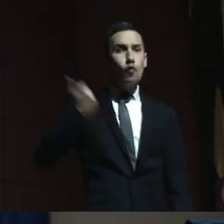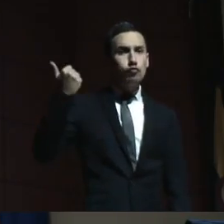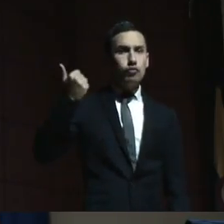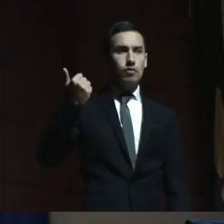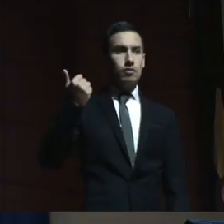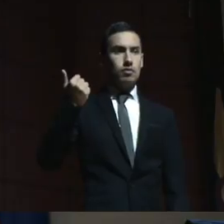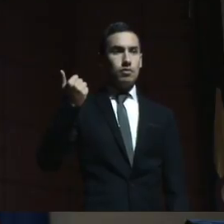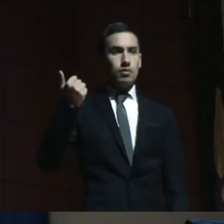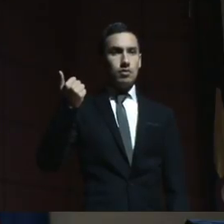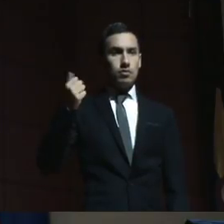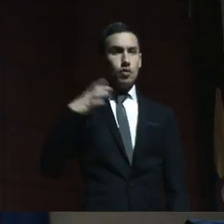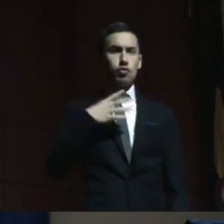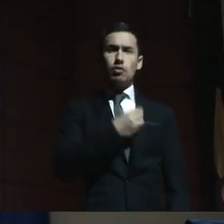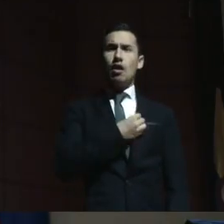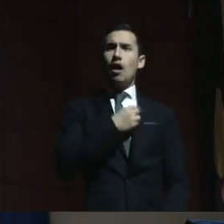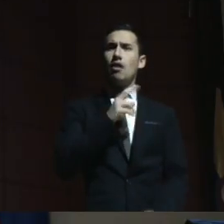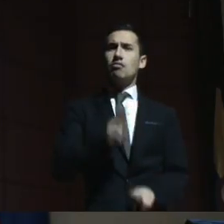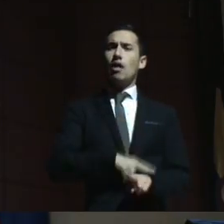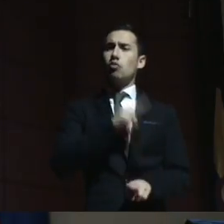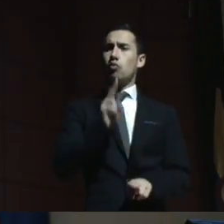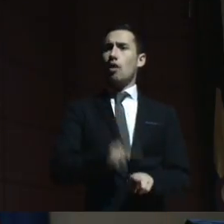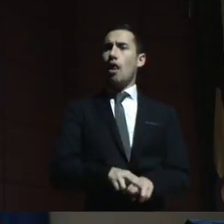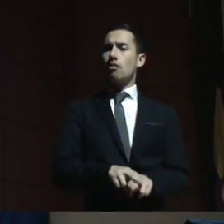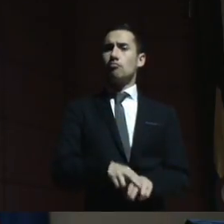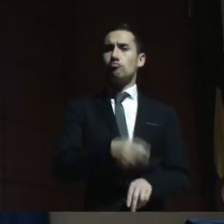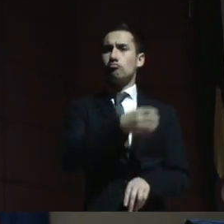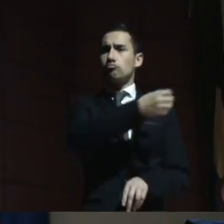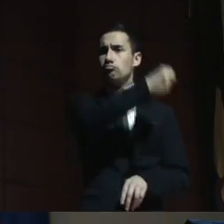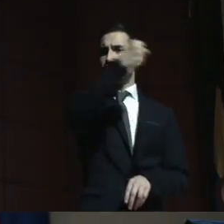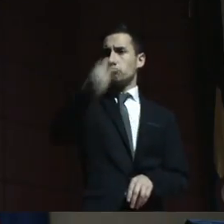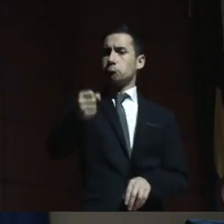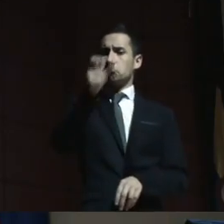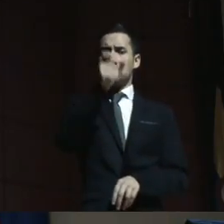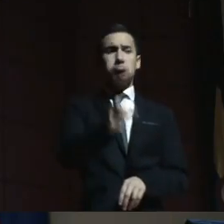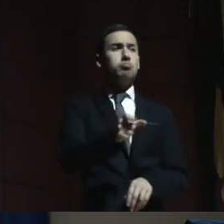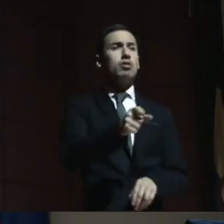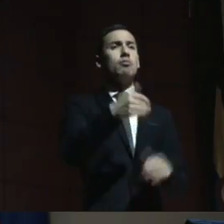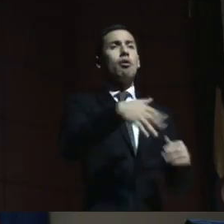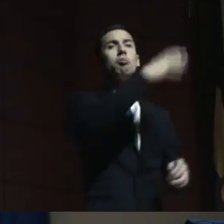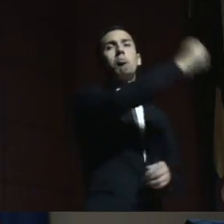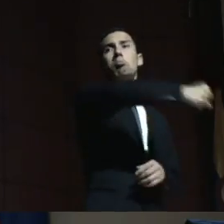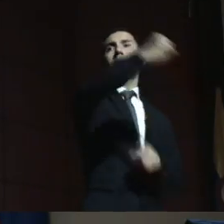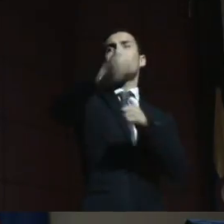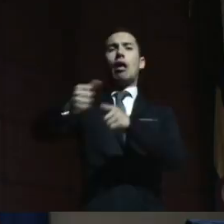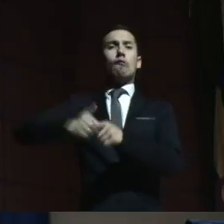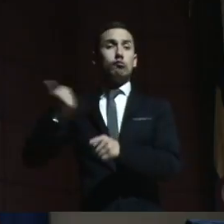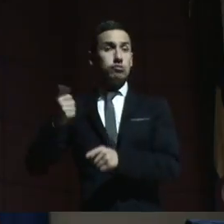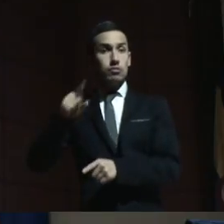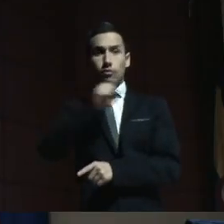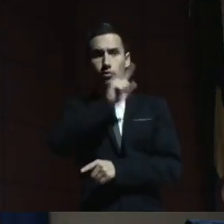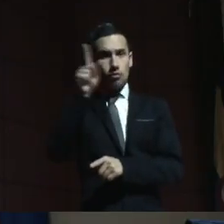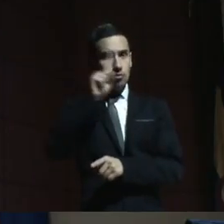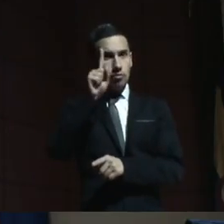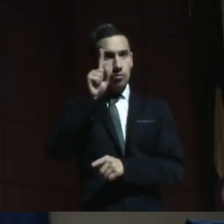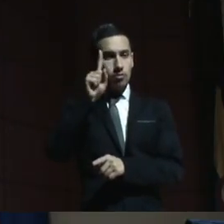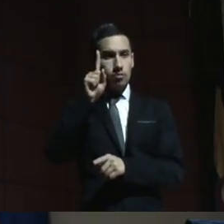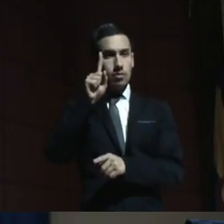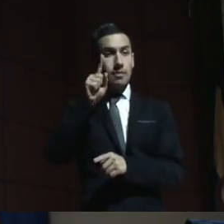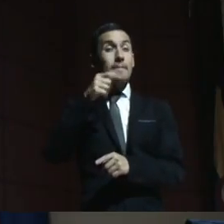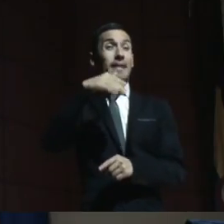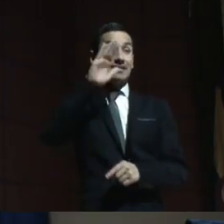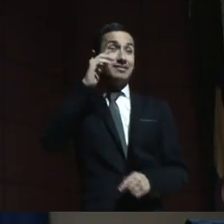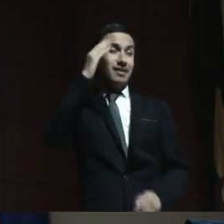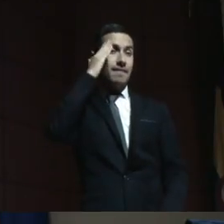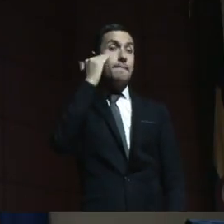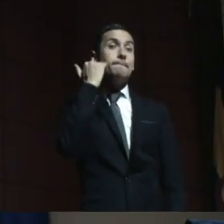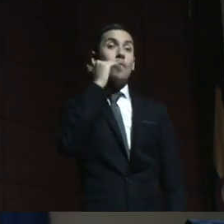sociedad tomemos natural para las personas con discapacidad, inclusive con mucho más fuerza para las mujeres,